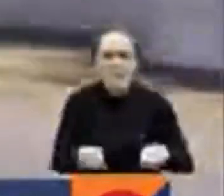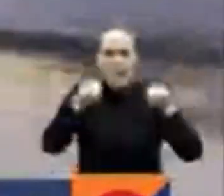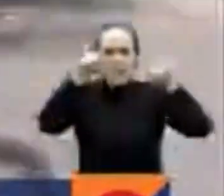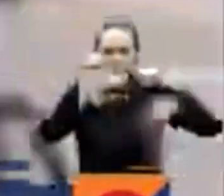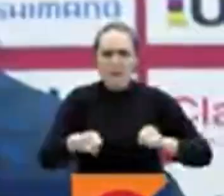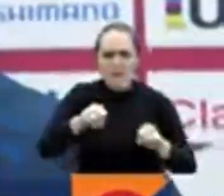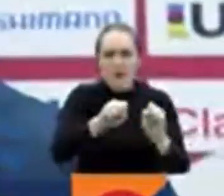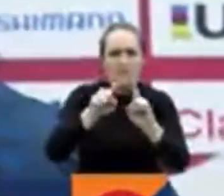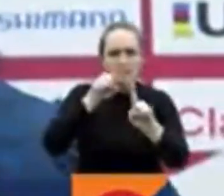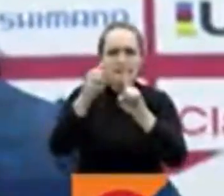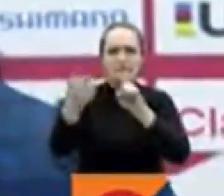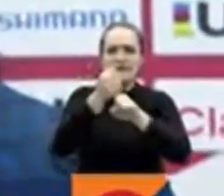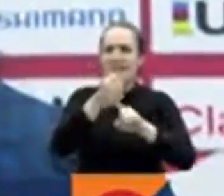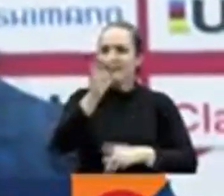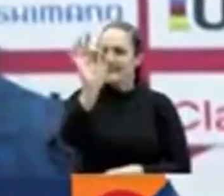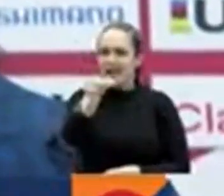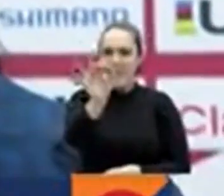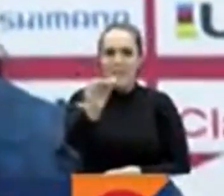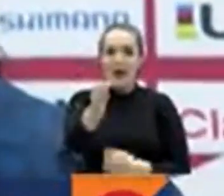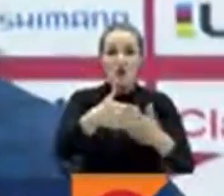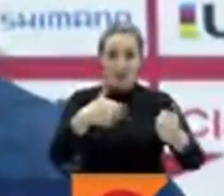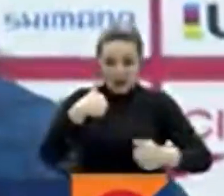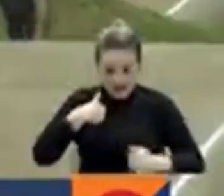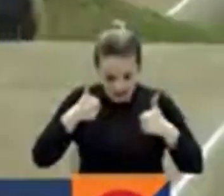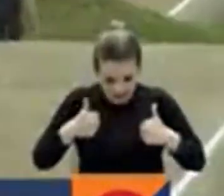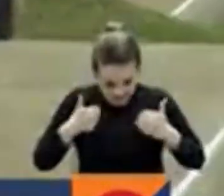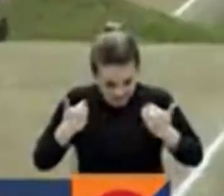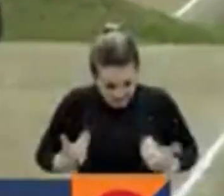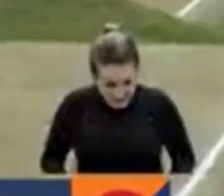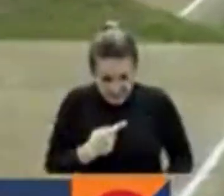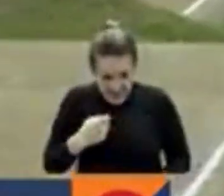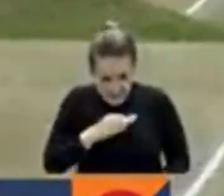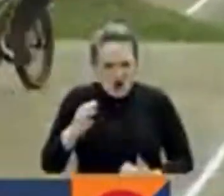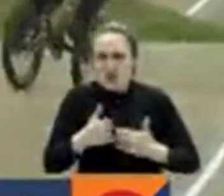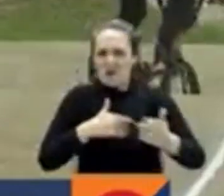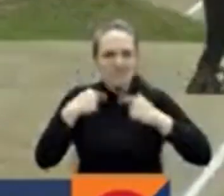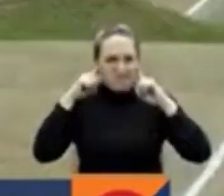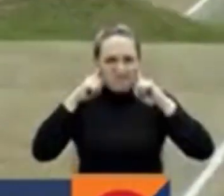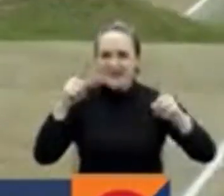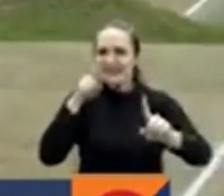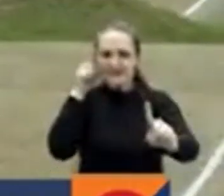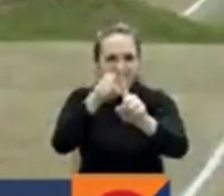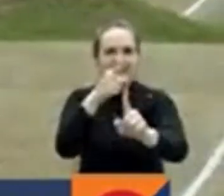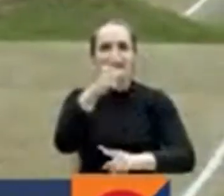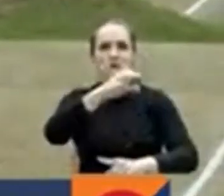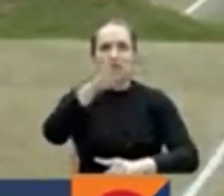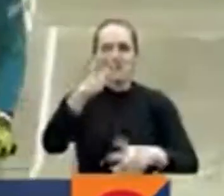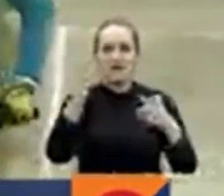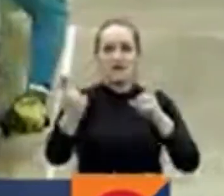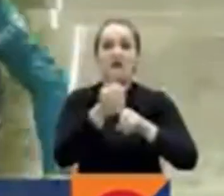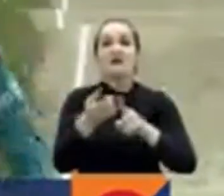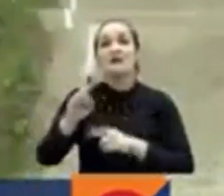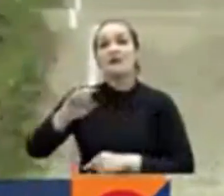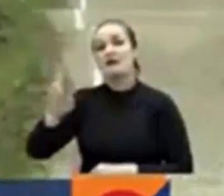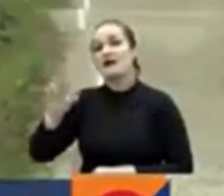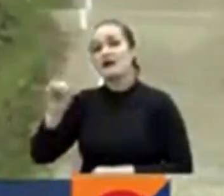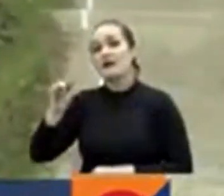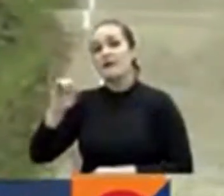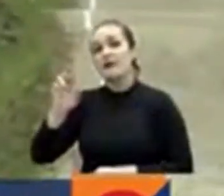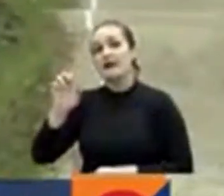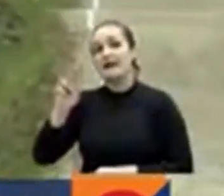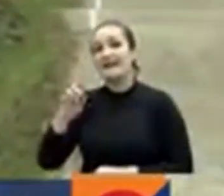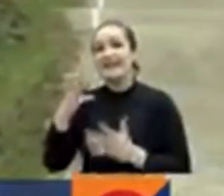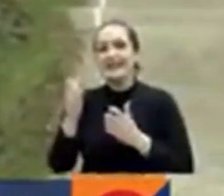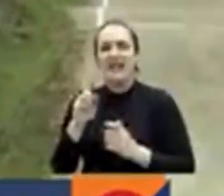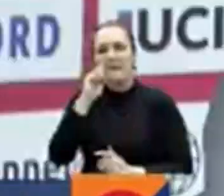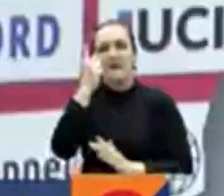lograr los triunfos Siempre así yo no sé el 100 siempre doy el 100 Entre los caballeros Carlos Ramírez busca ganar no solo los primeros puntos olímpicos sino hacerlo en